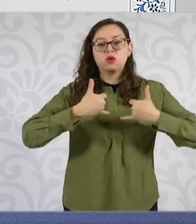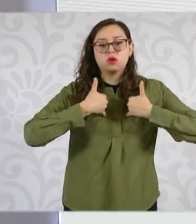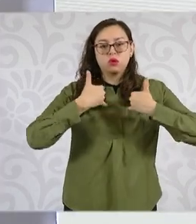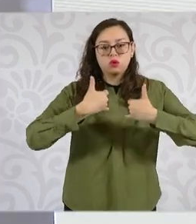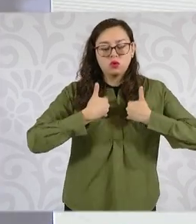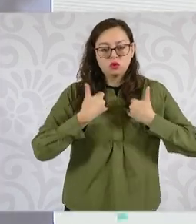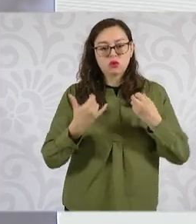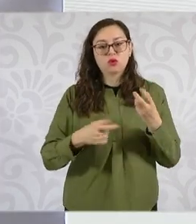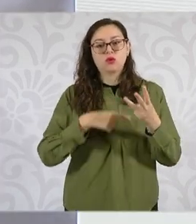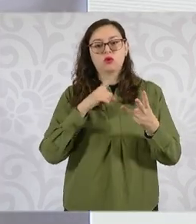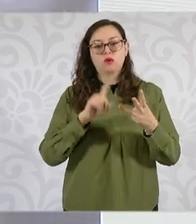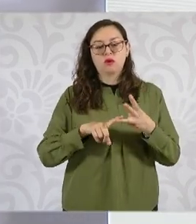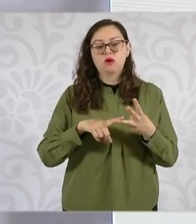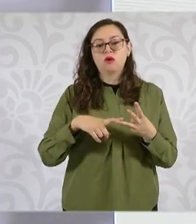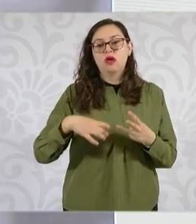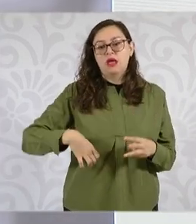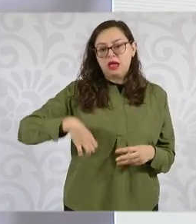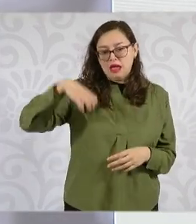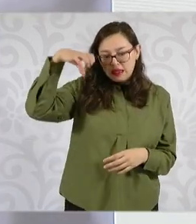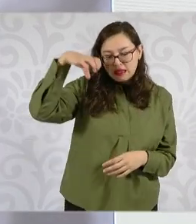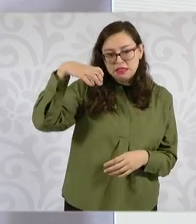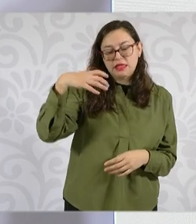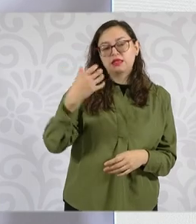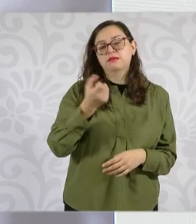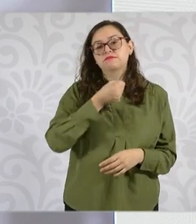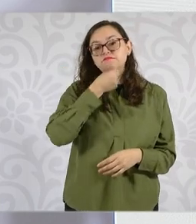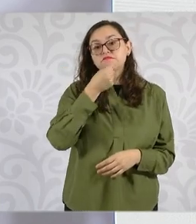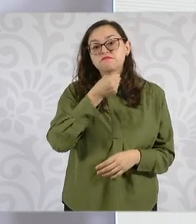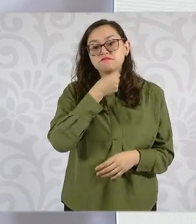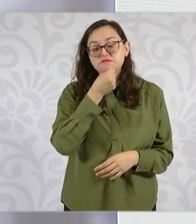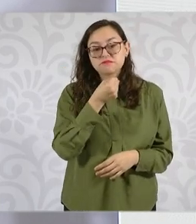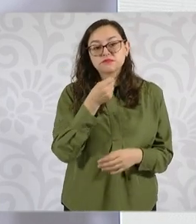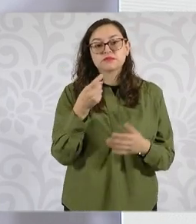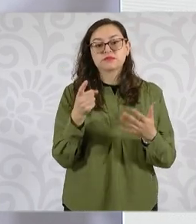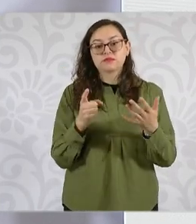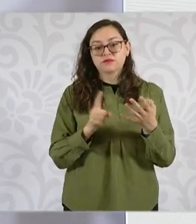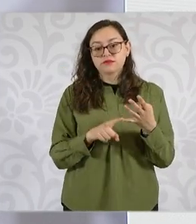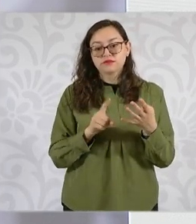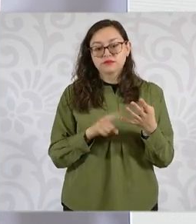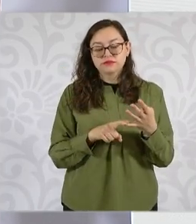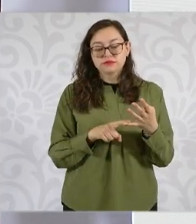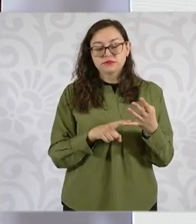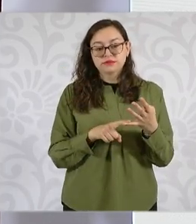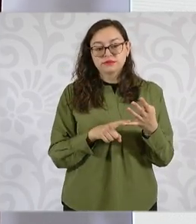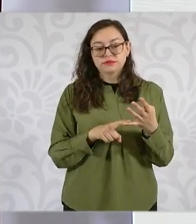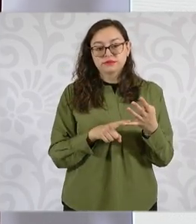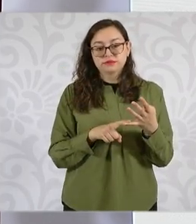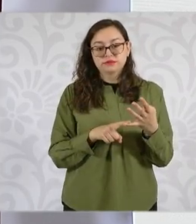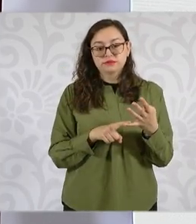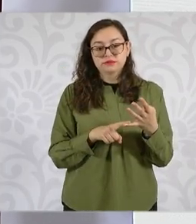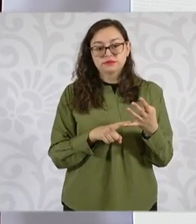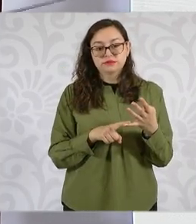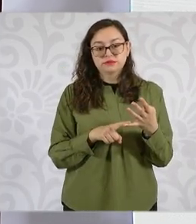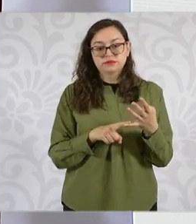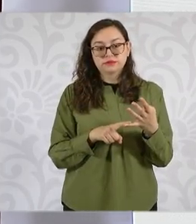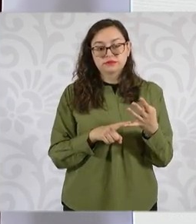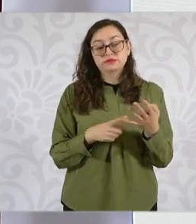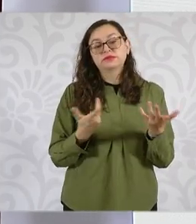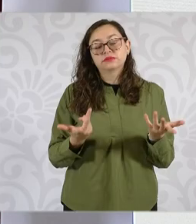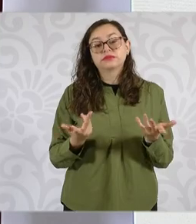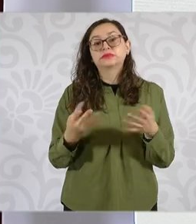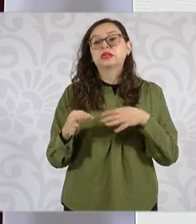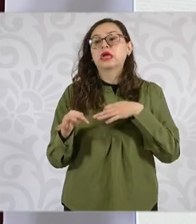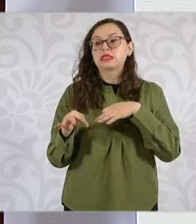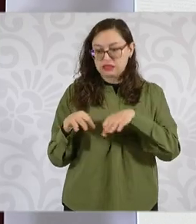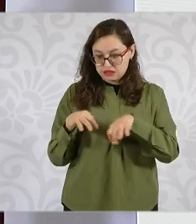adultos mayores. Y desde luego, trabajadores independientes que se den